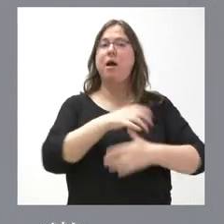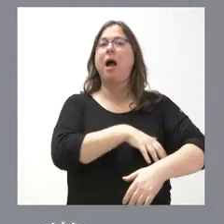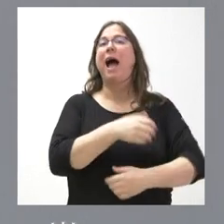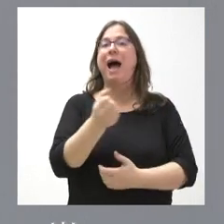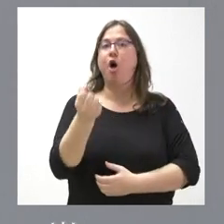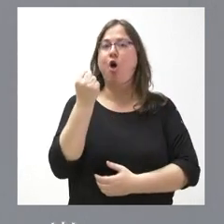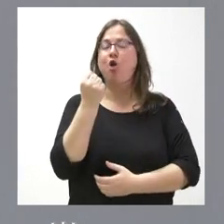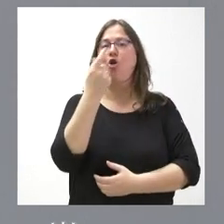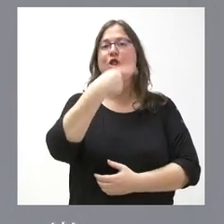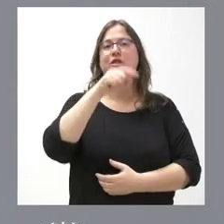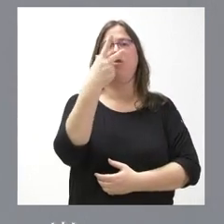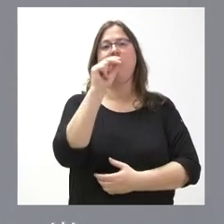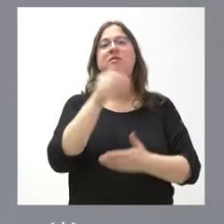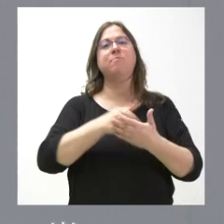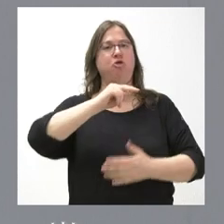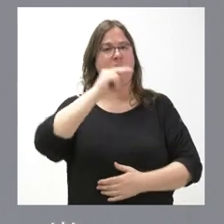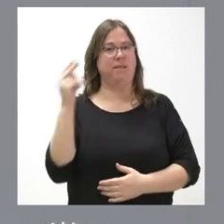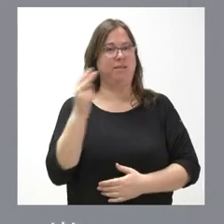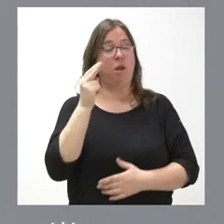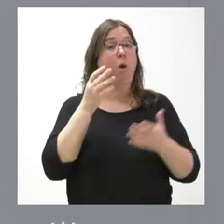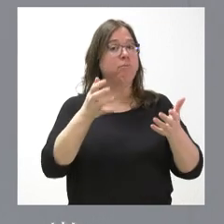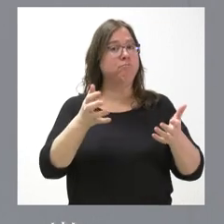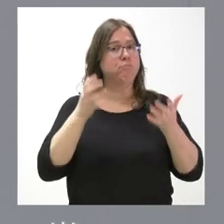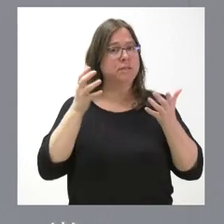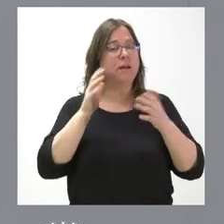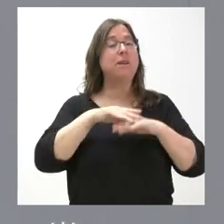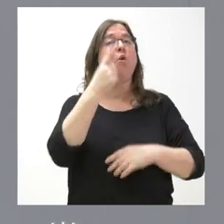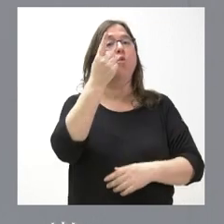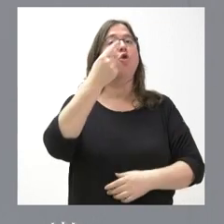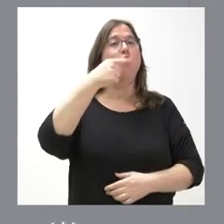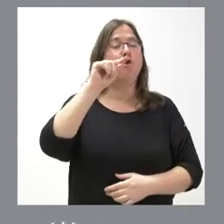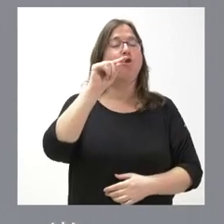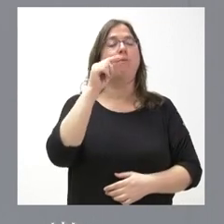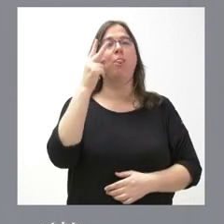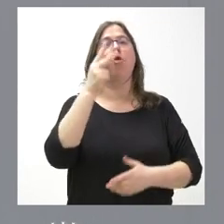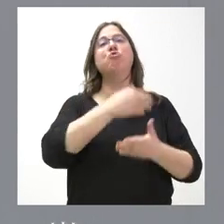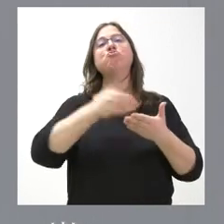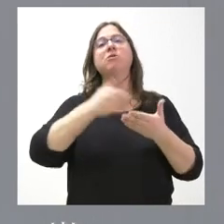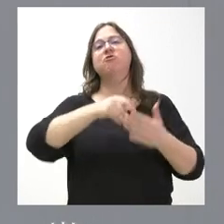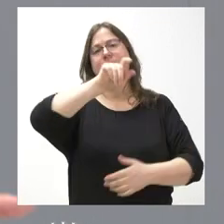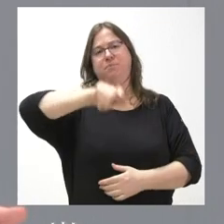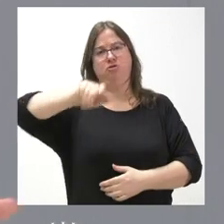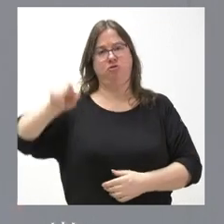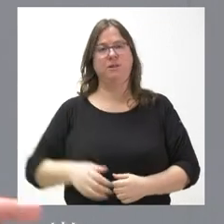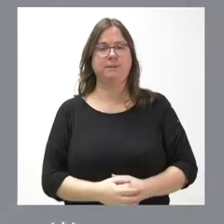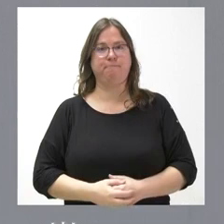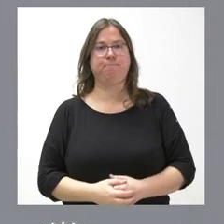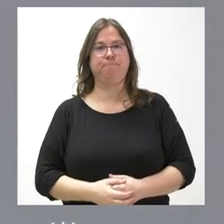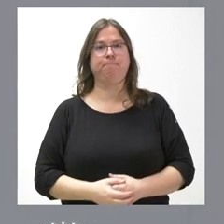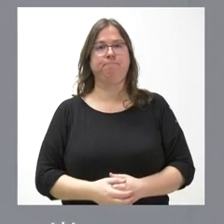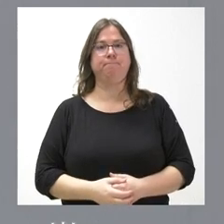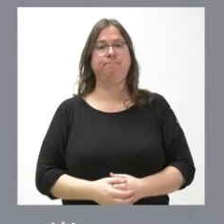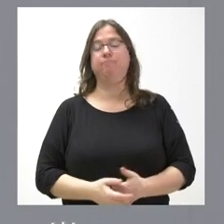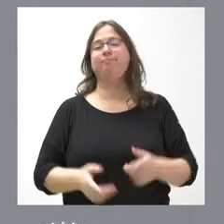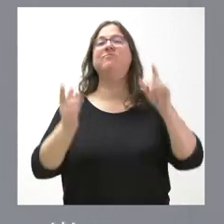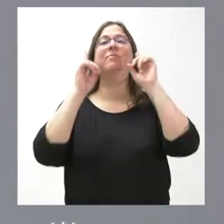de euros y esto beneficia a 1,2 millones de euros de contribuyentes. Por ponerles un caso simple,